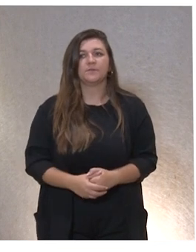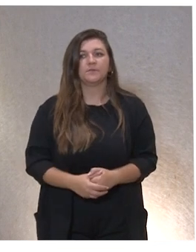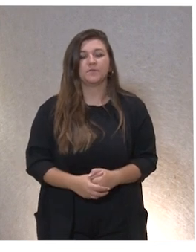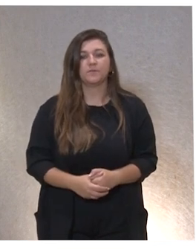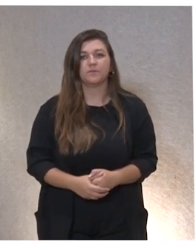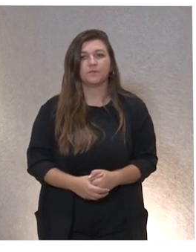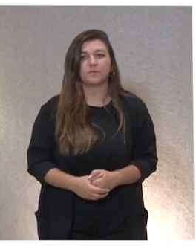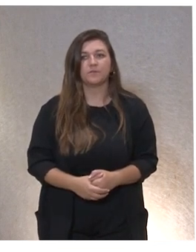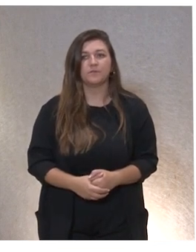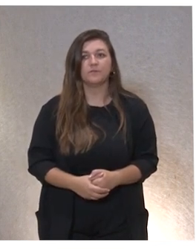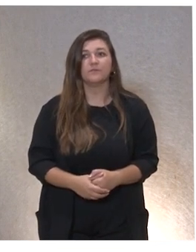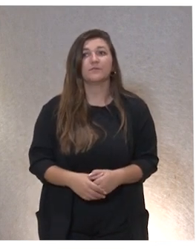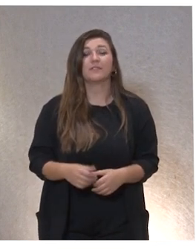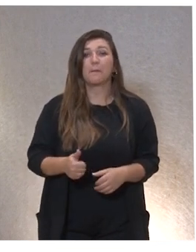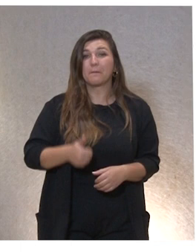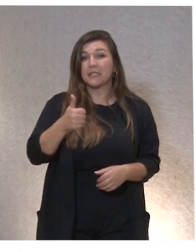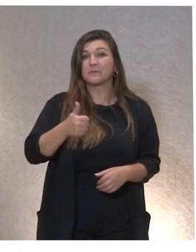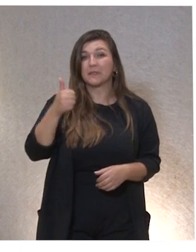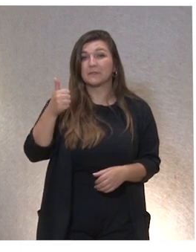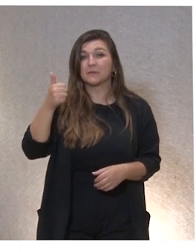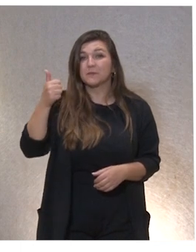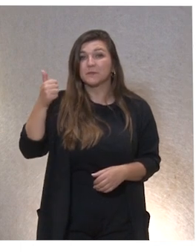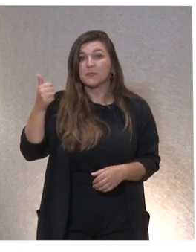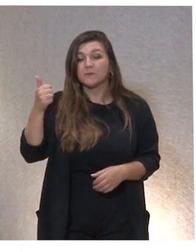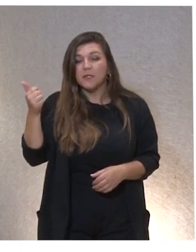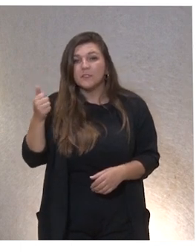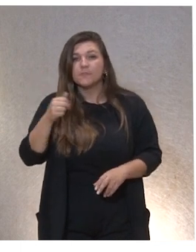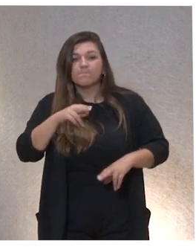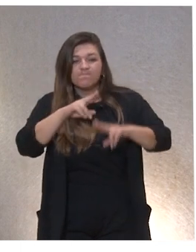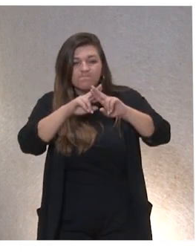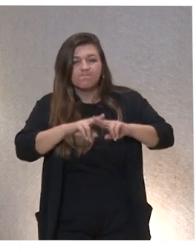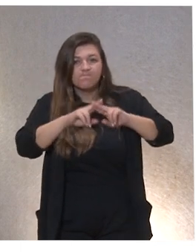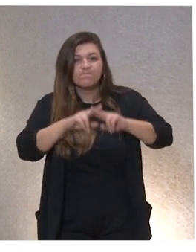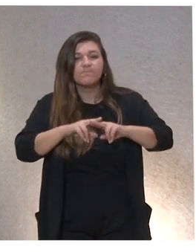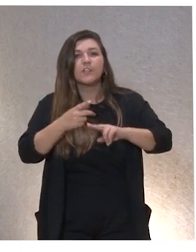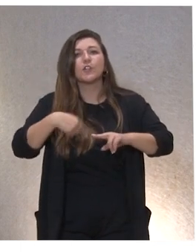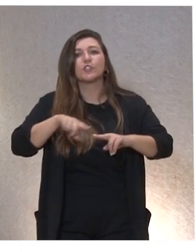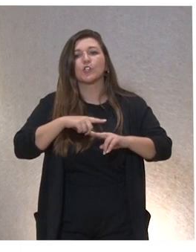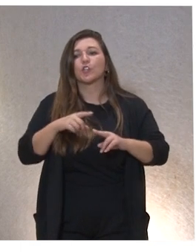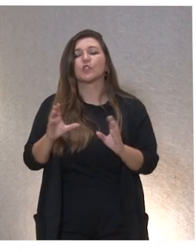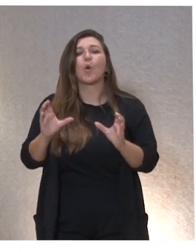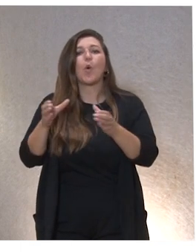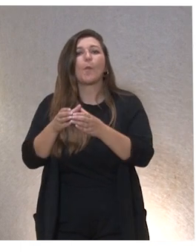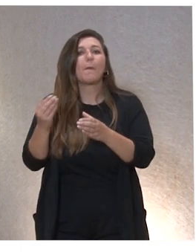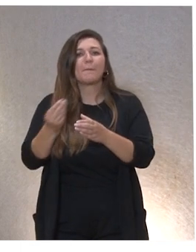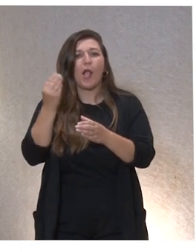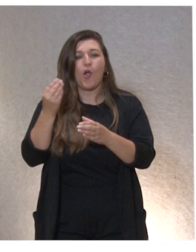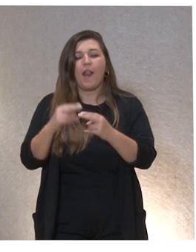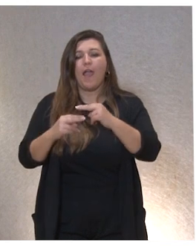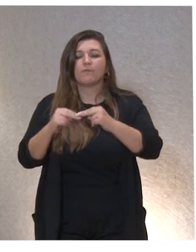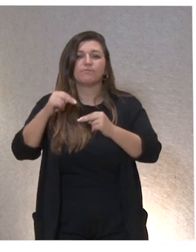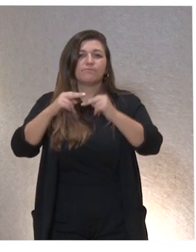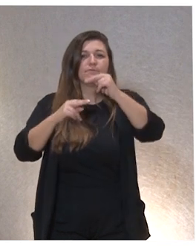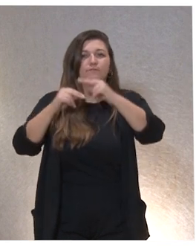Y, tirando de ese hilo, empezamos a construir nuestro grupo de mejora. Y teníamos